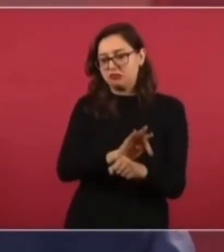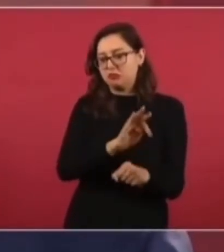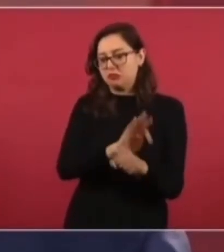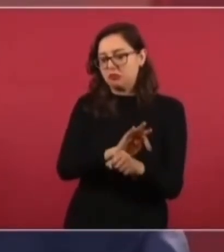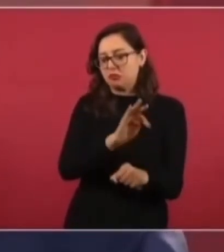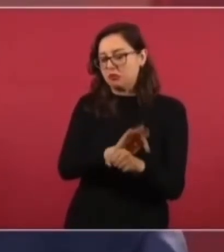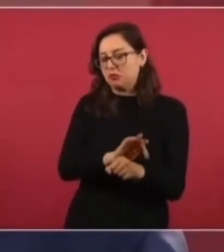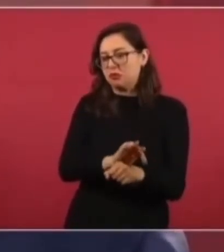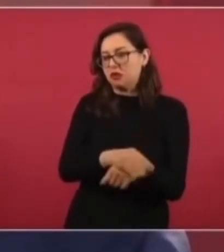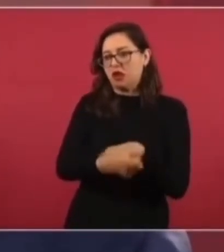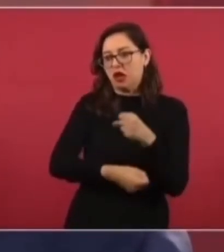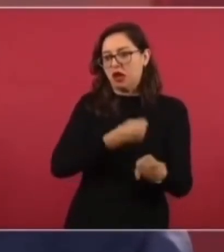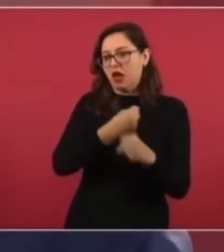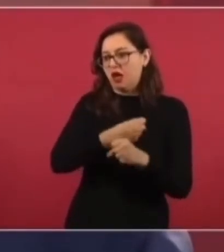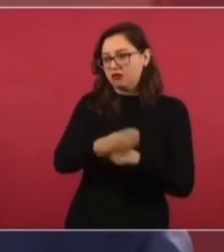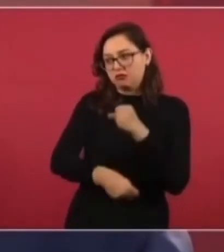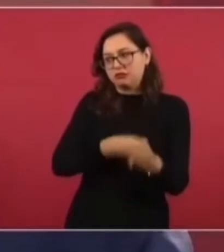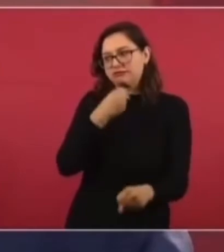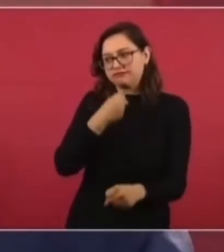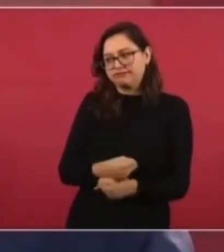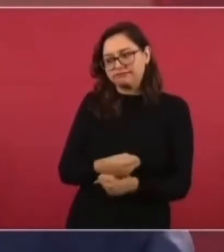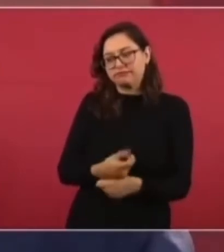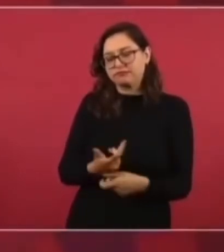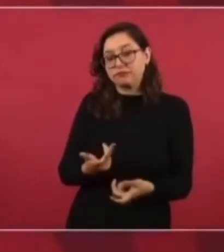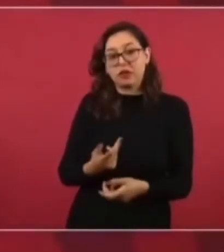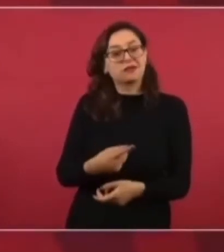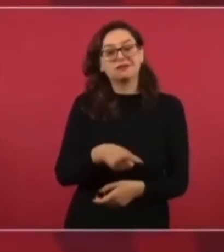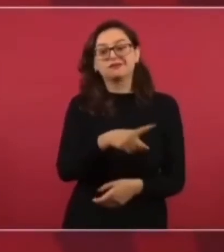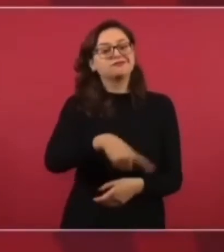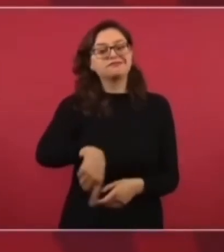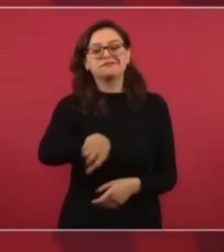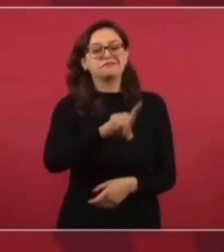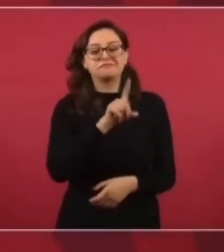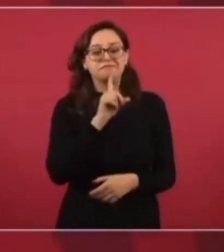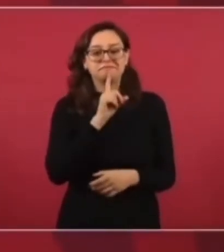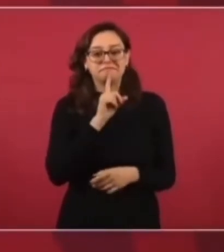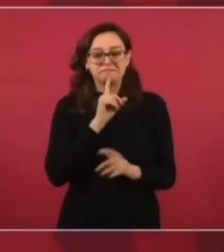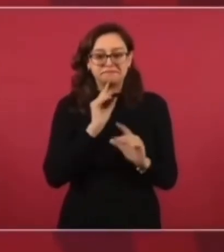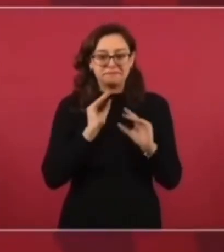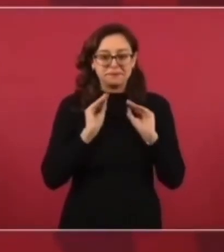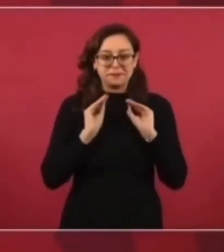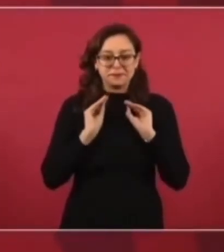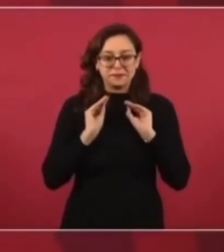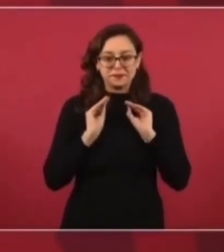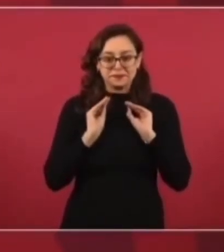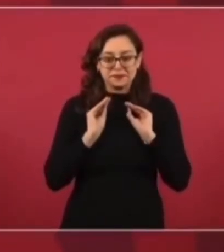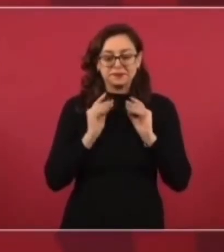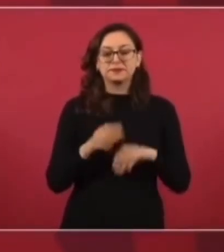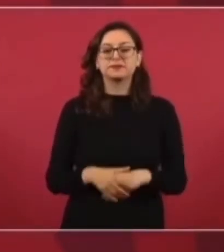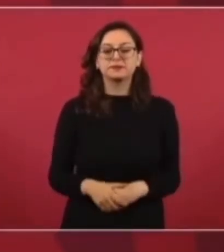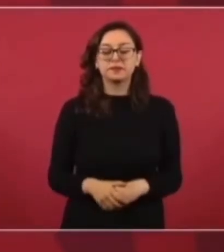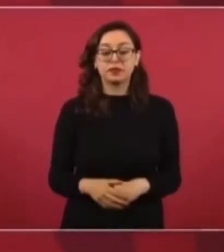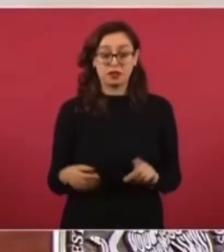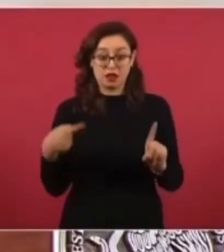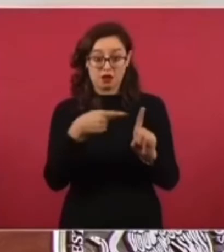y aunque había orden de aprehensión,